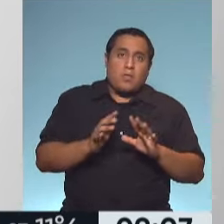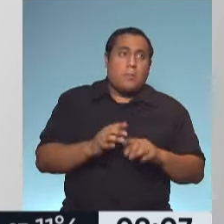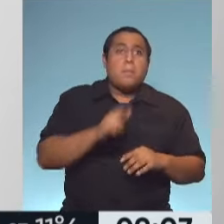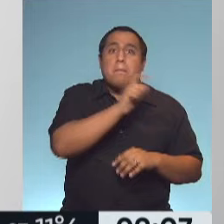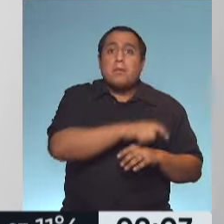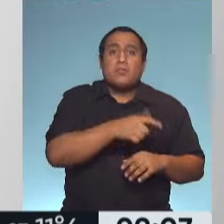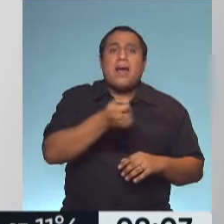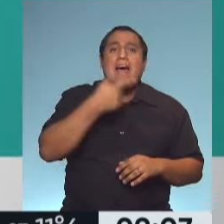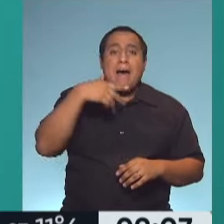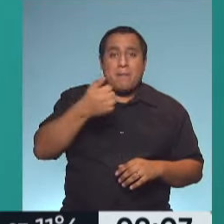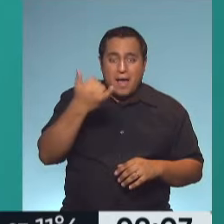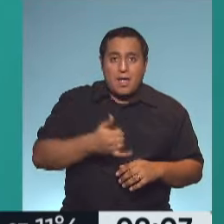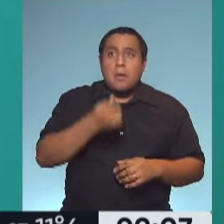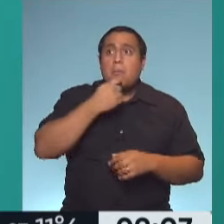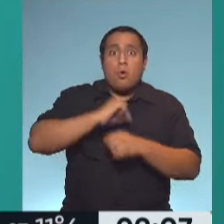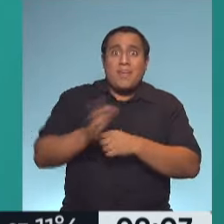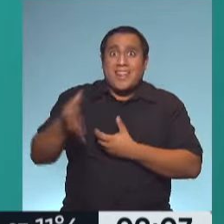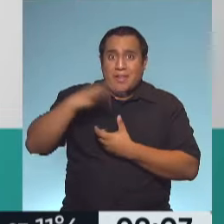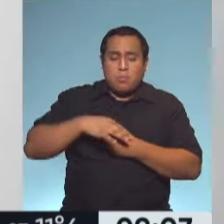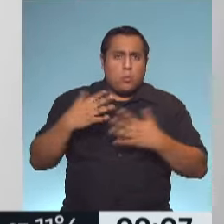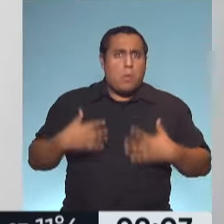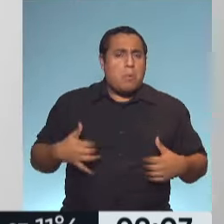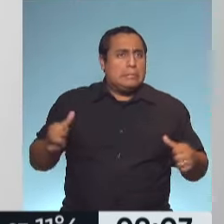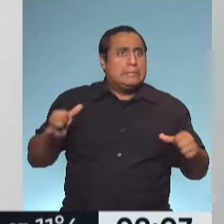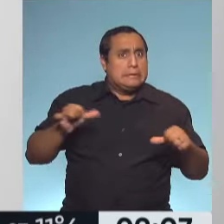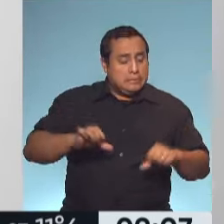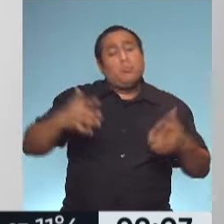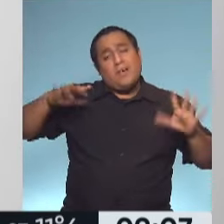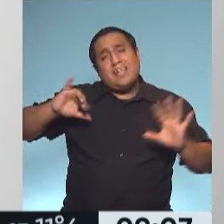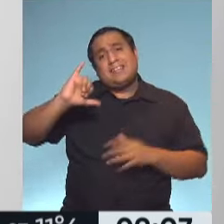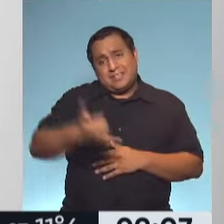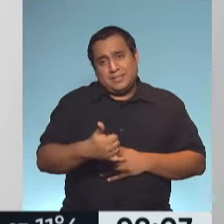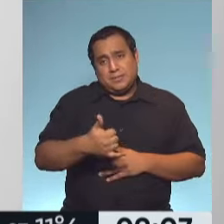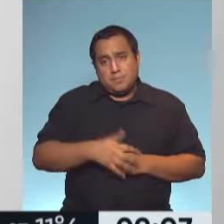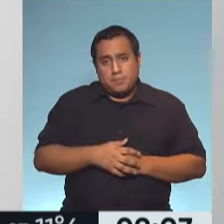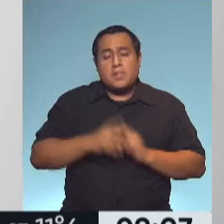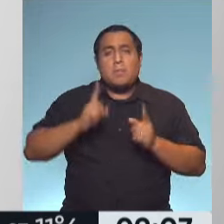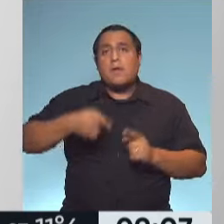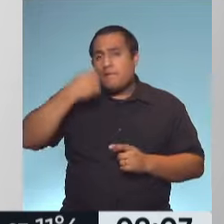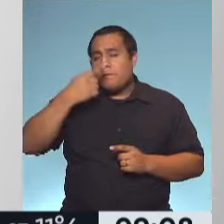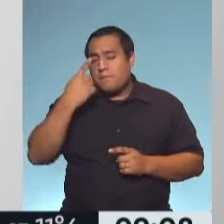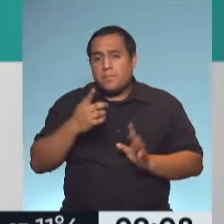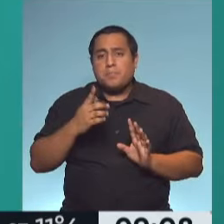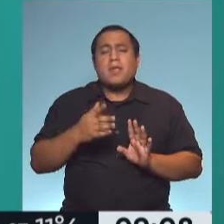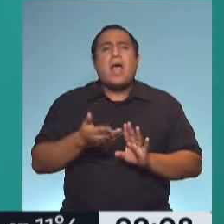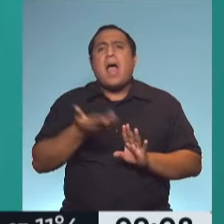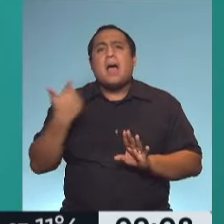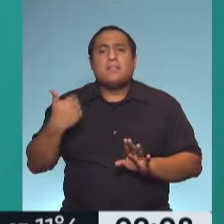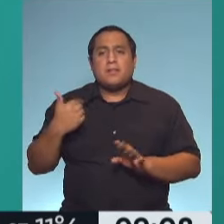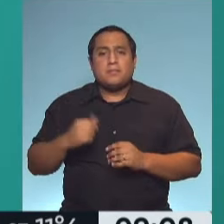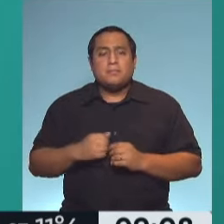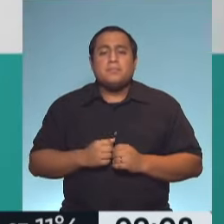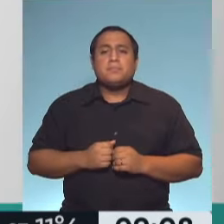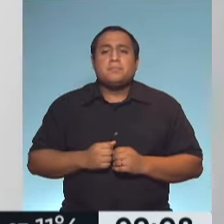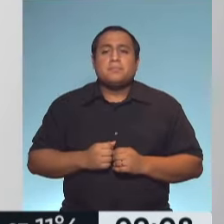relacionada con el COVID, este trabajo vino a poner luz sobre este tema. Y una cosa interesante que nos pasó con la infección anterior, nosotros en